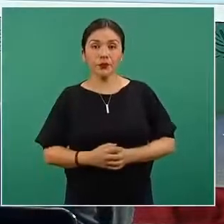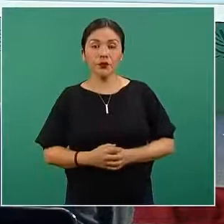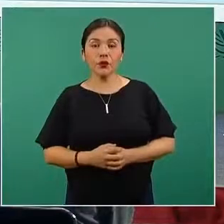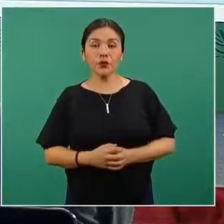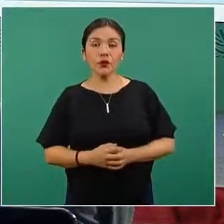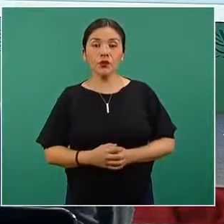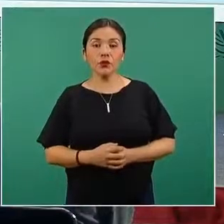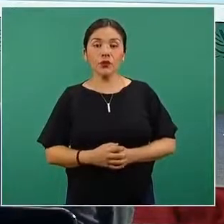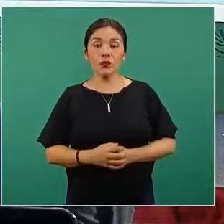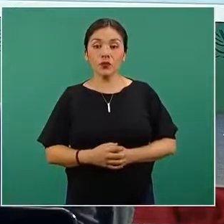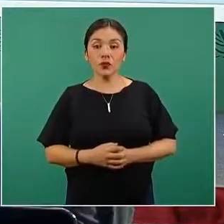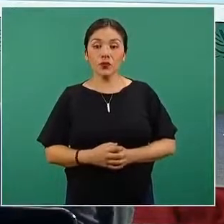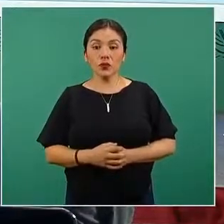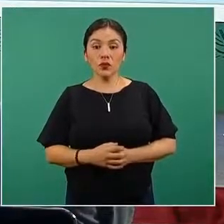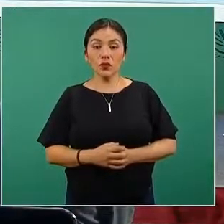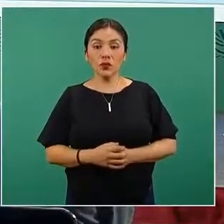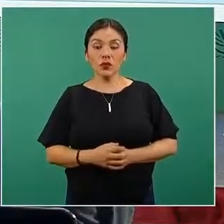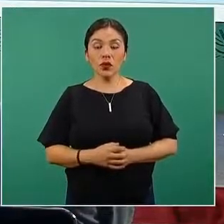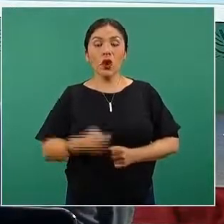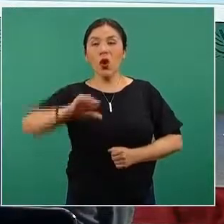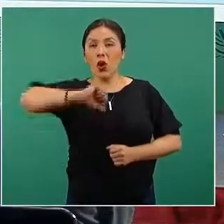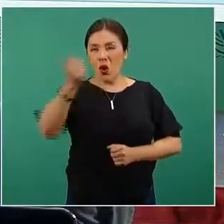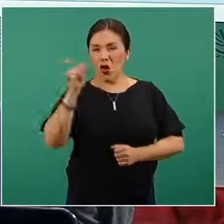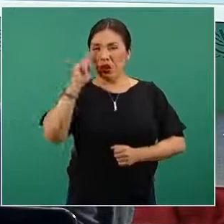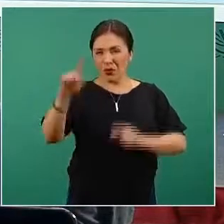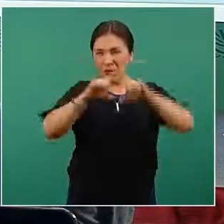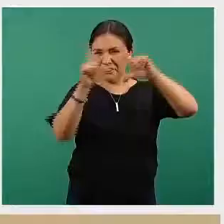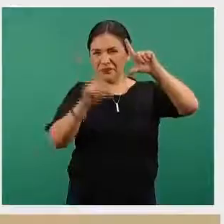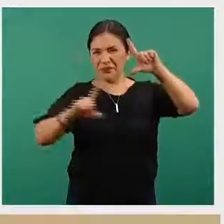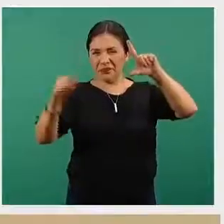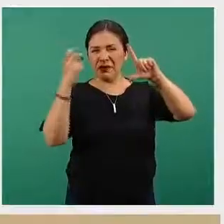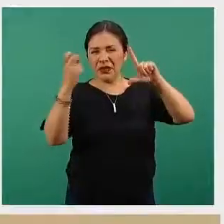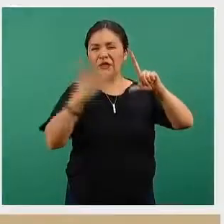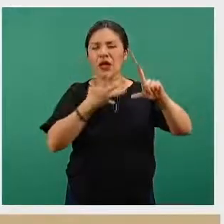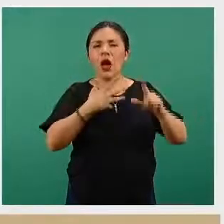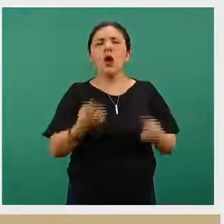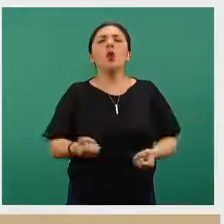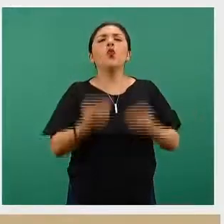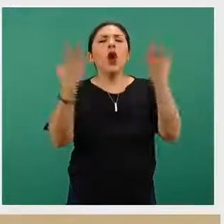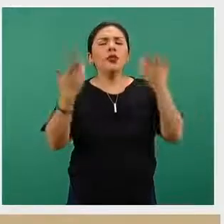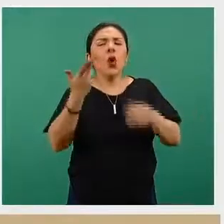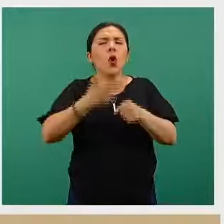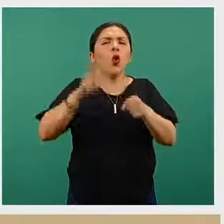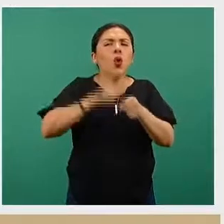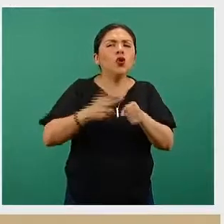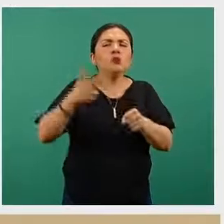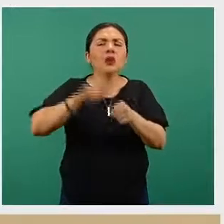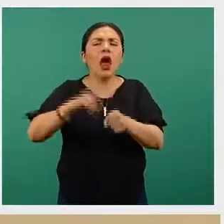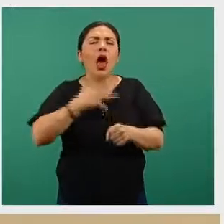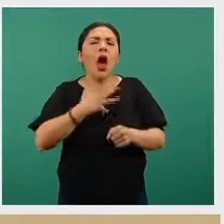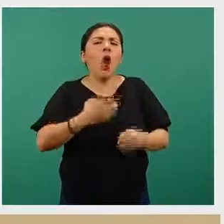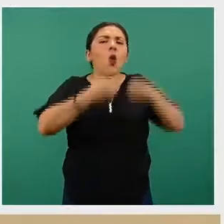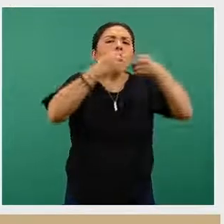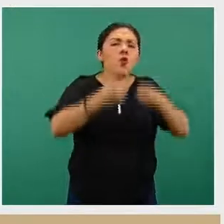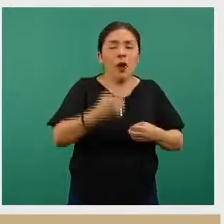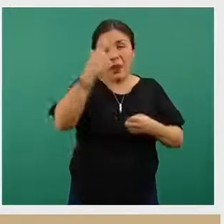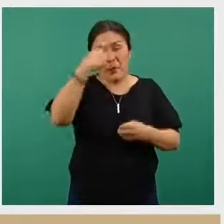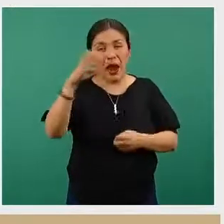En esta otra figura encontramos pues la disponibilidad de camas de hospitalización general.